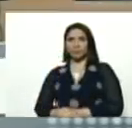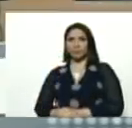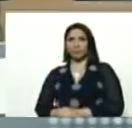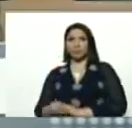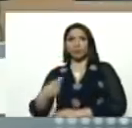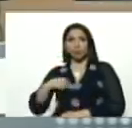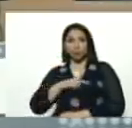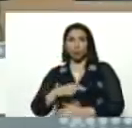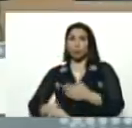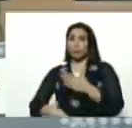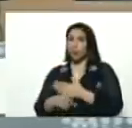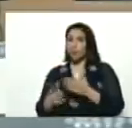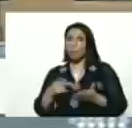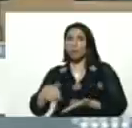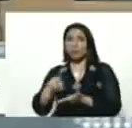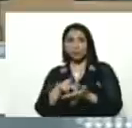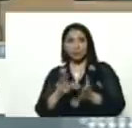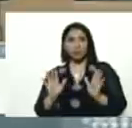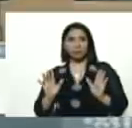nosotros vamos a participar,